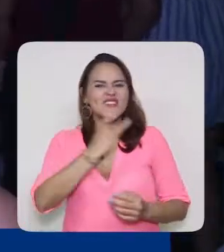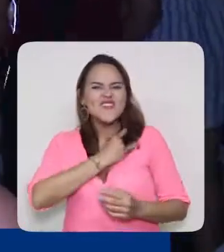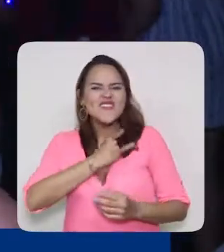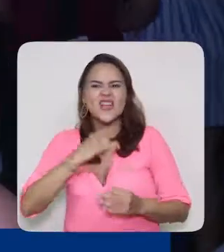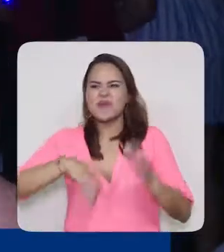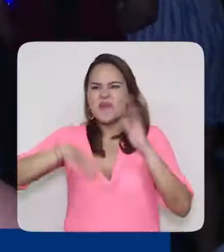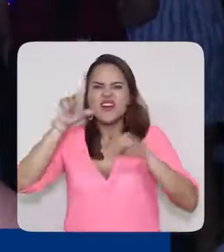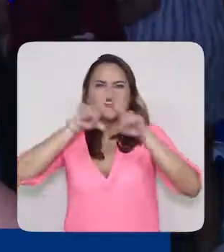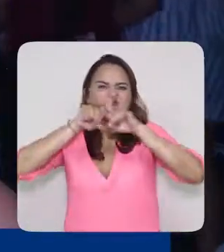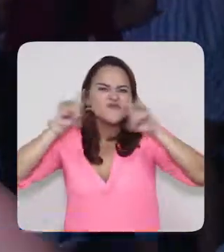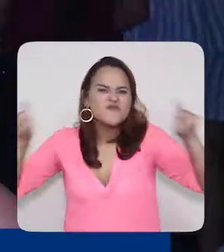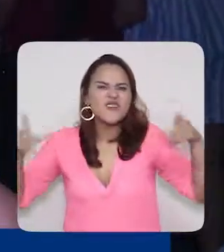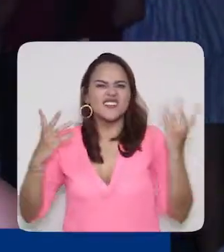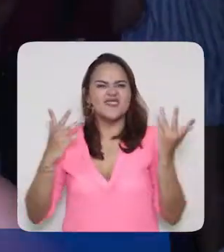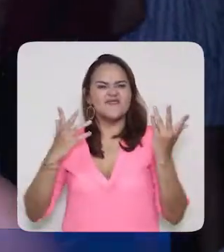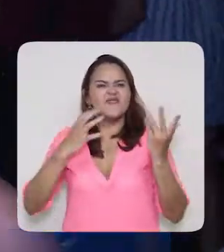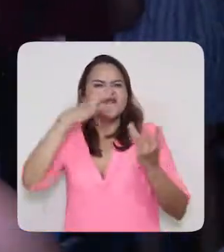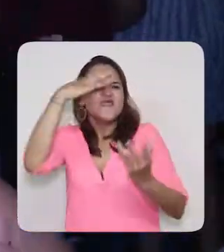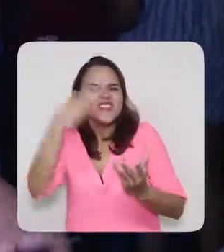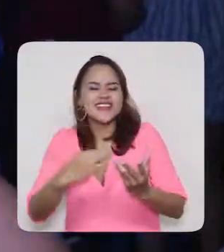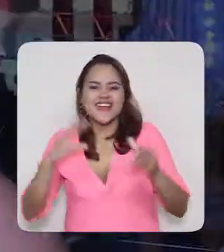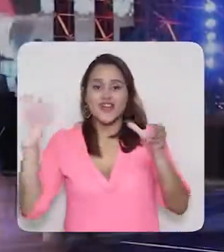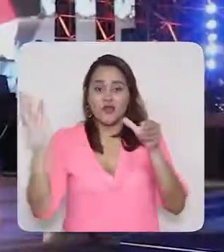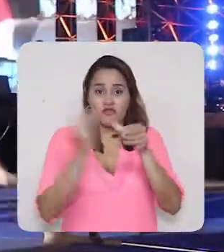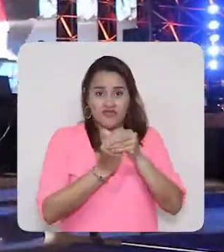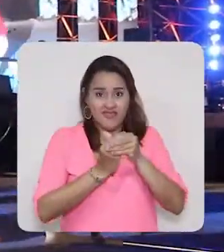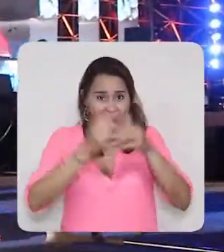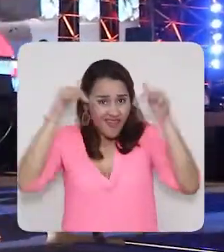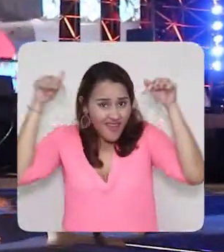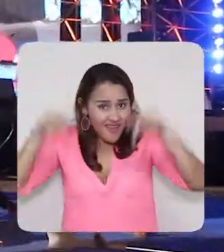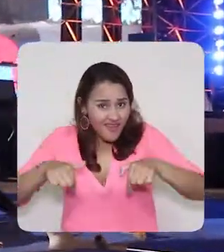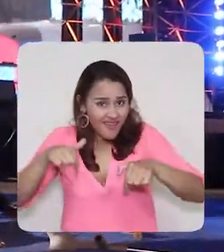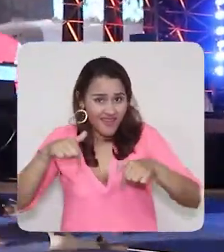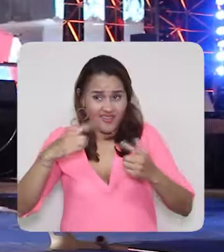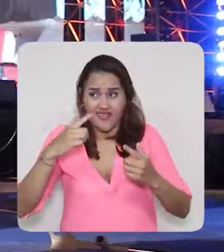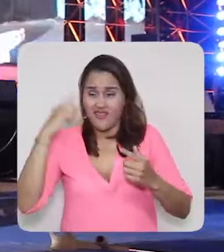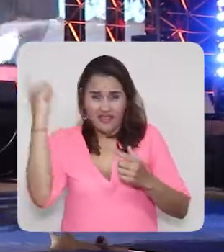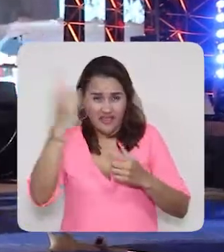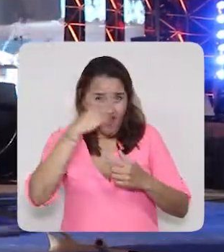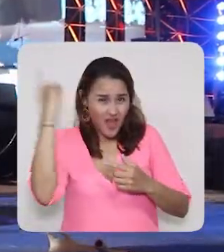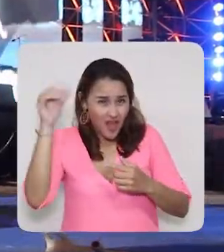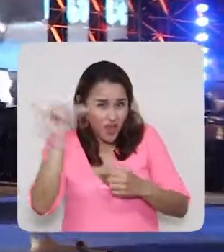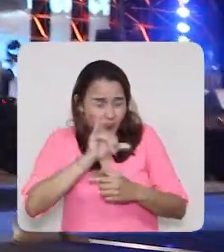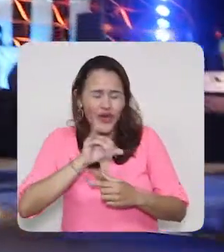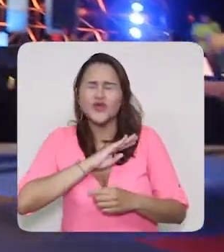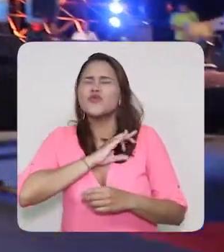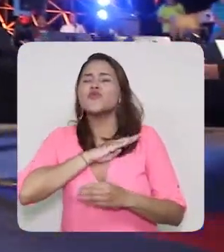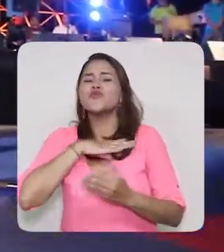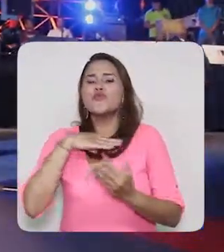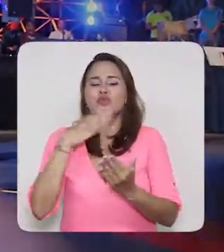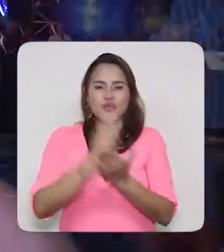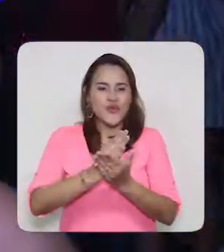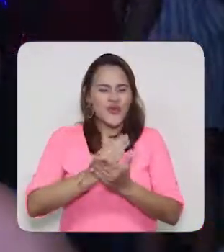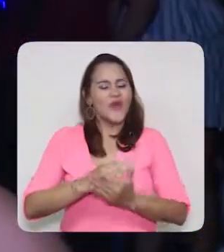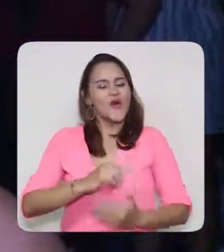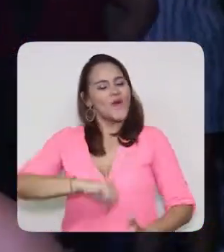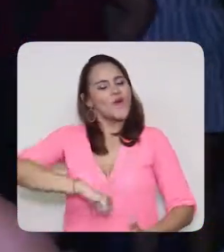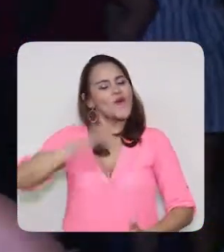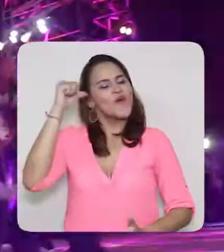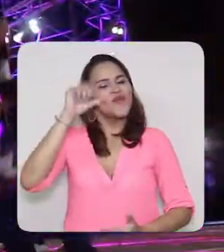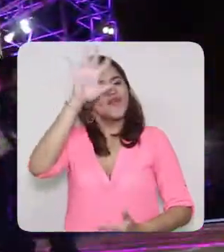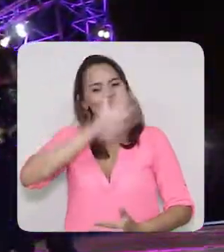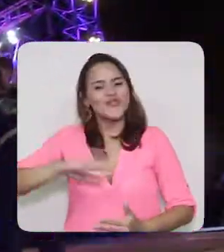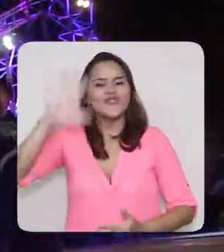y la inclusión que tiene, porque no todas las universidades tienen lo que tiene la Universidad de Magdalena. Y es un orgullo para el Departamento de